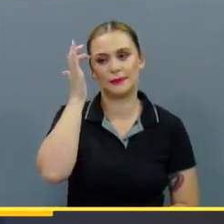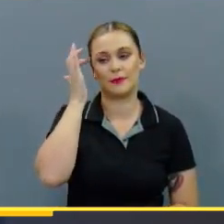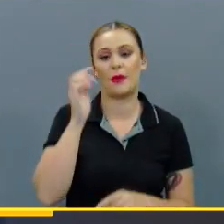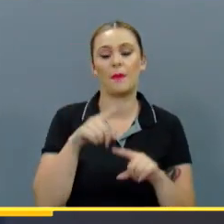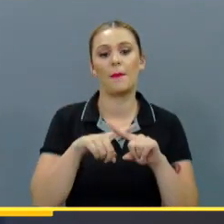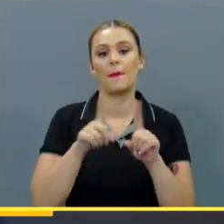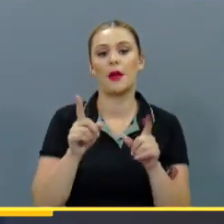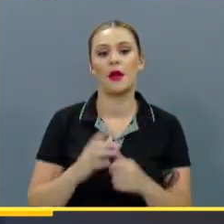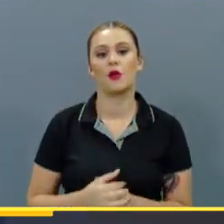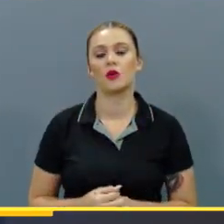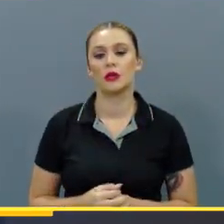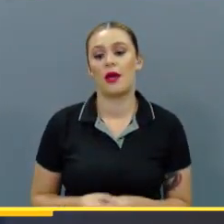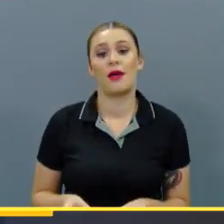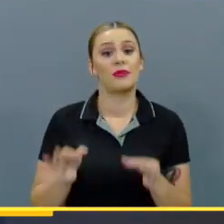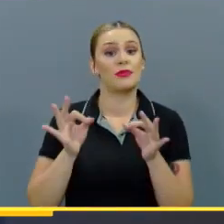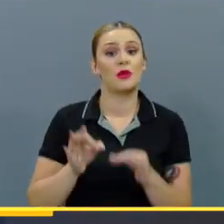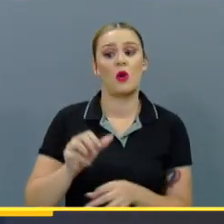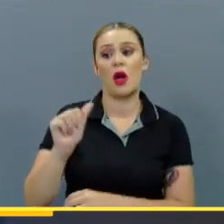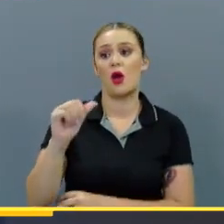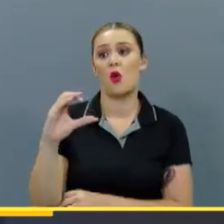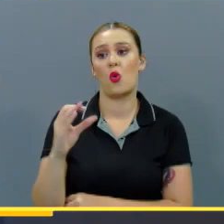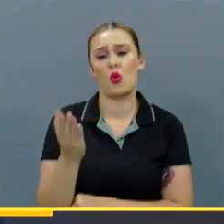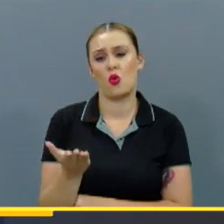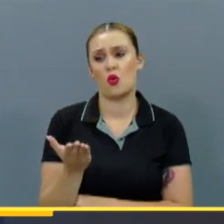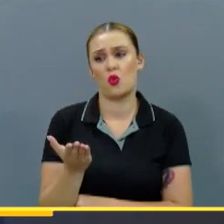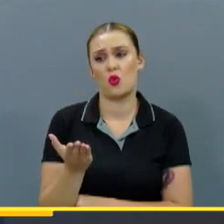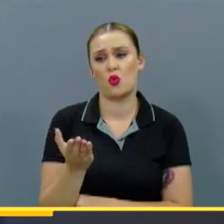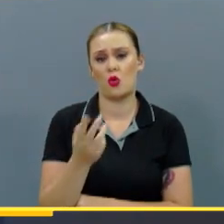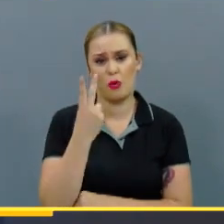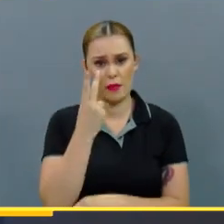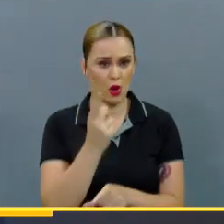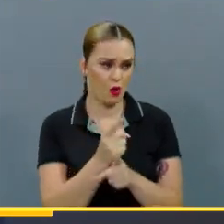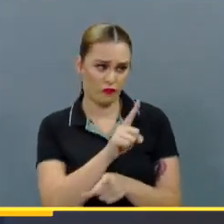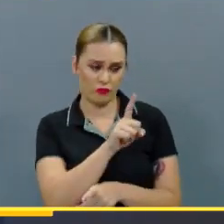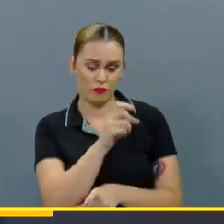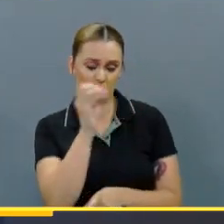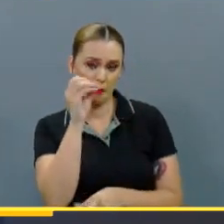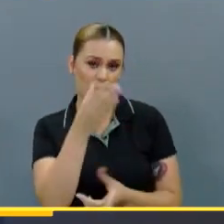Pero, ¿la decisión de Aaron Cruz le luce correcta?